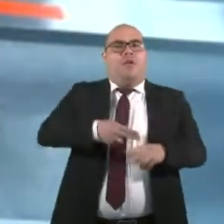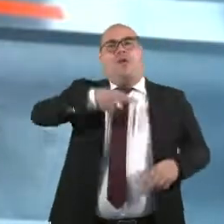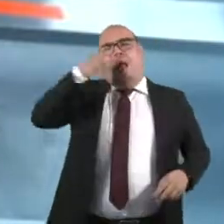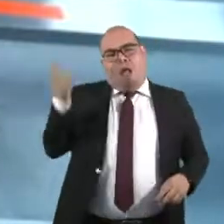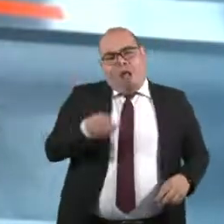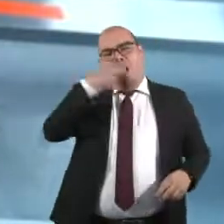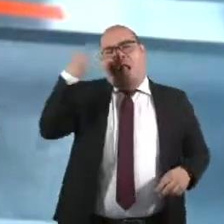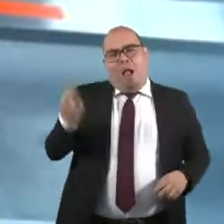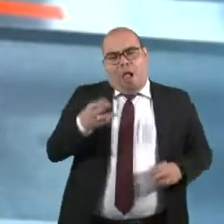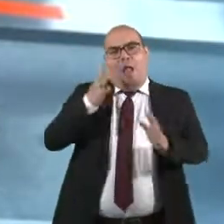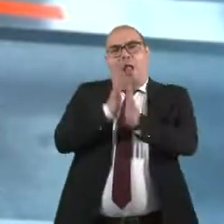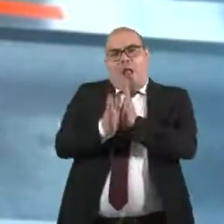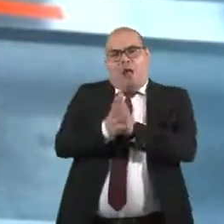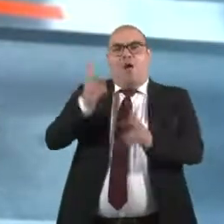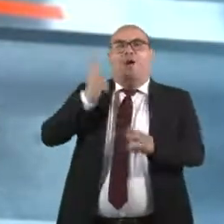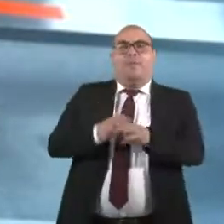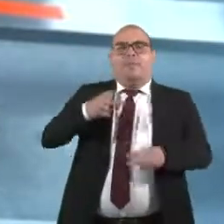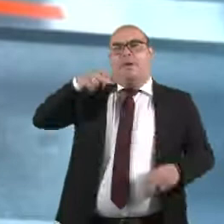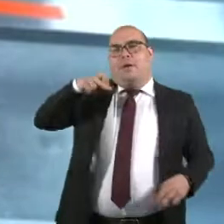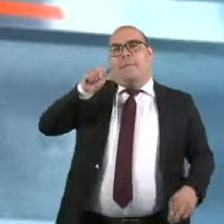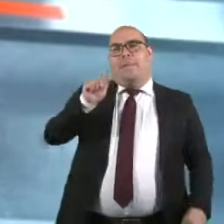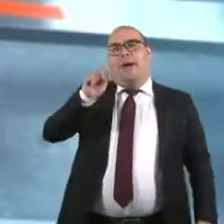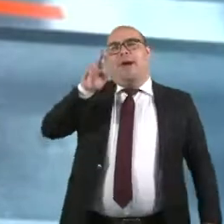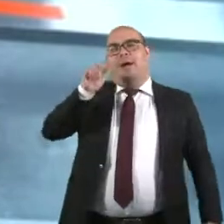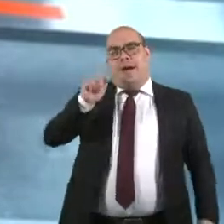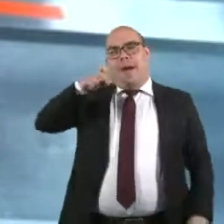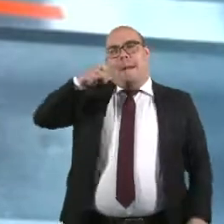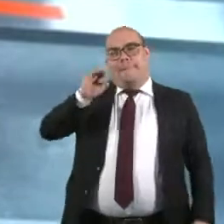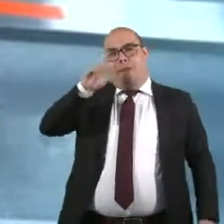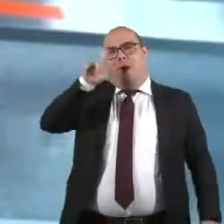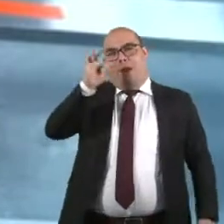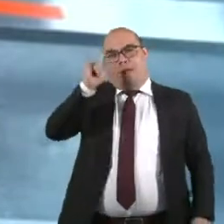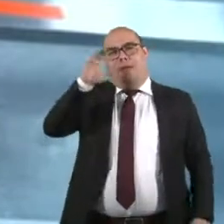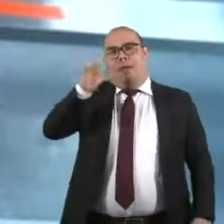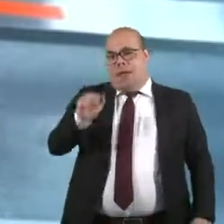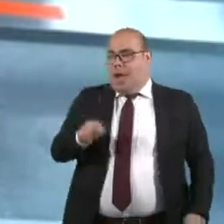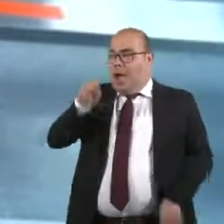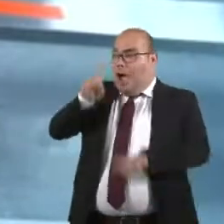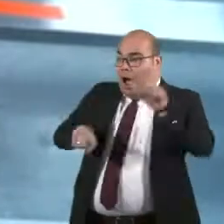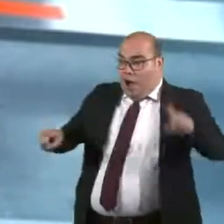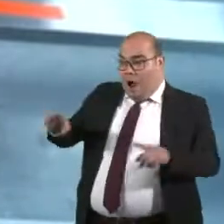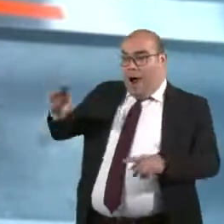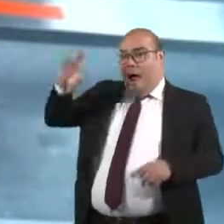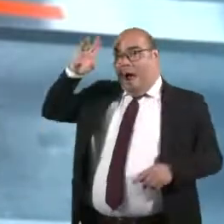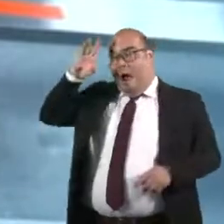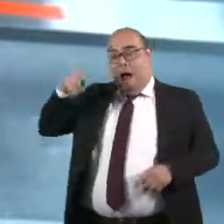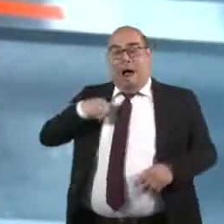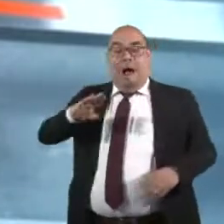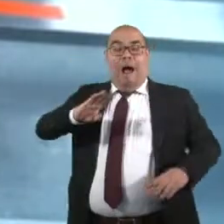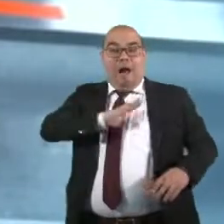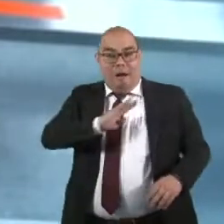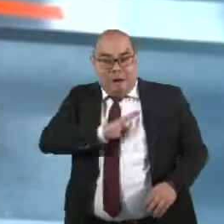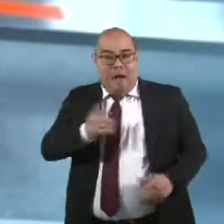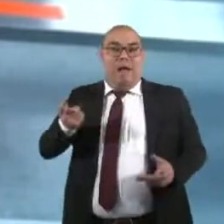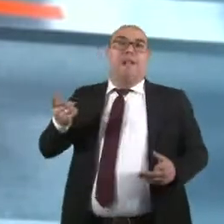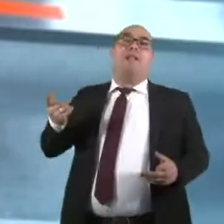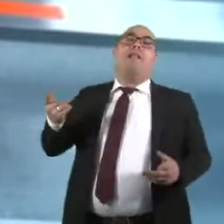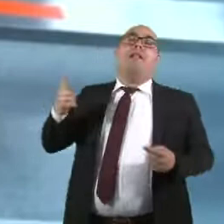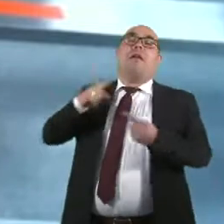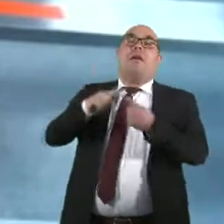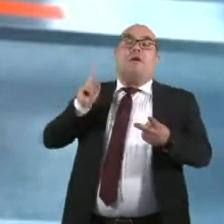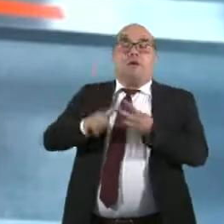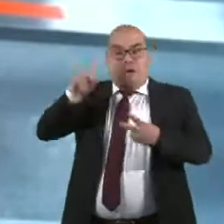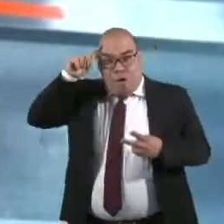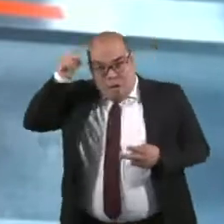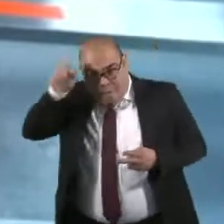par de veces, el tema de la parapolítica. Tuvimos alcaldes, gobernadores, diputados, congresistas y hasta presidentes alcanzamos a ayudar